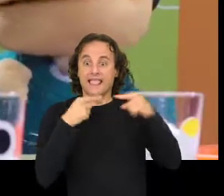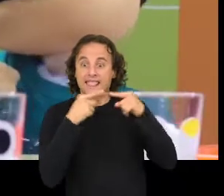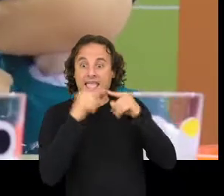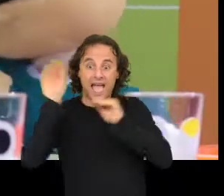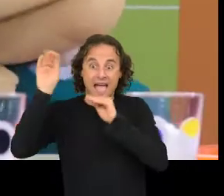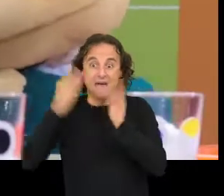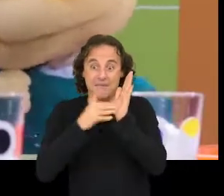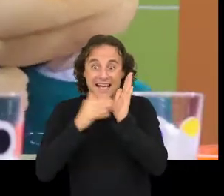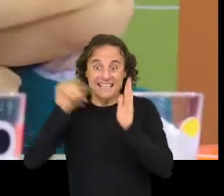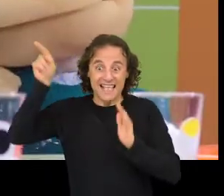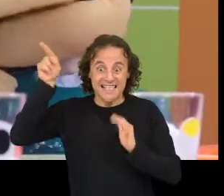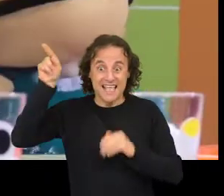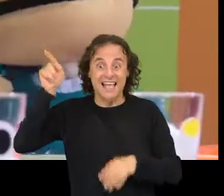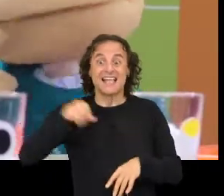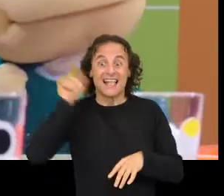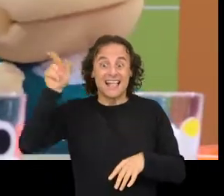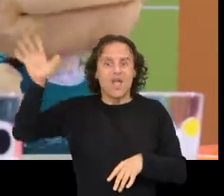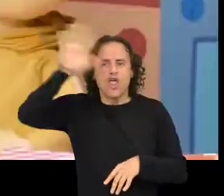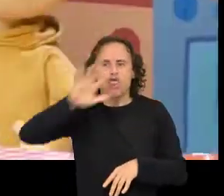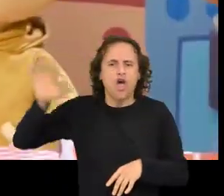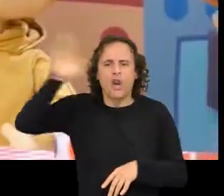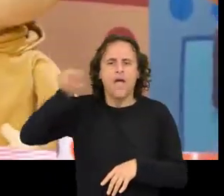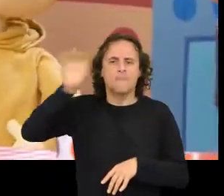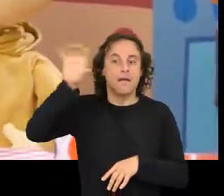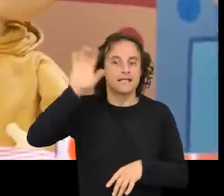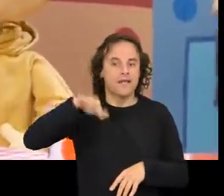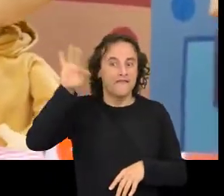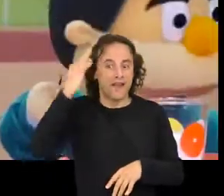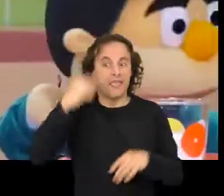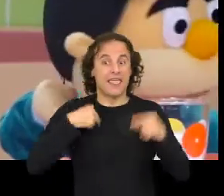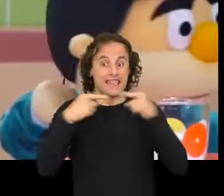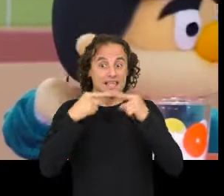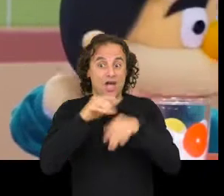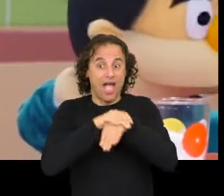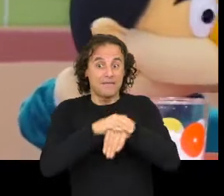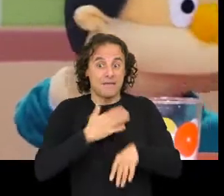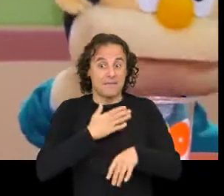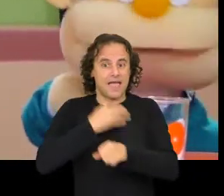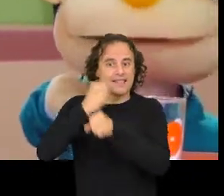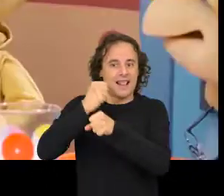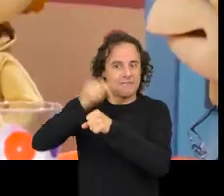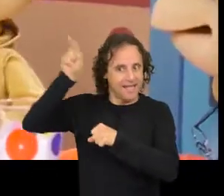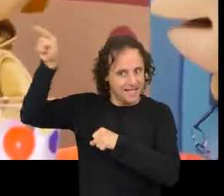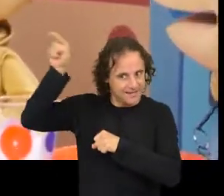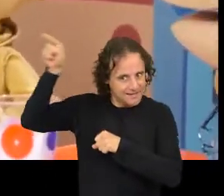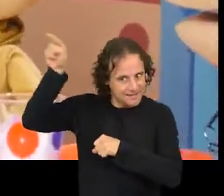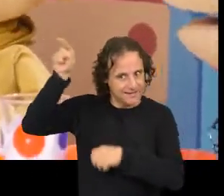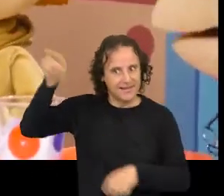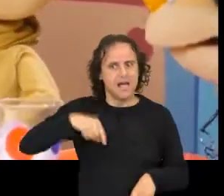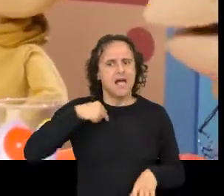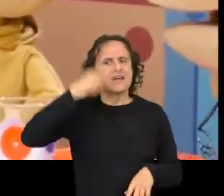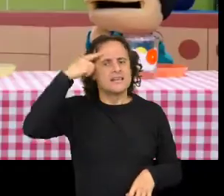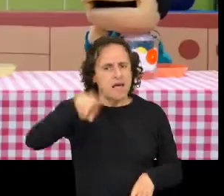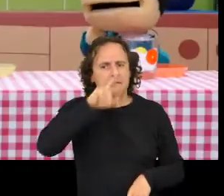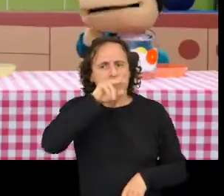teñala os tíos Marsella é en Francia E os tíos da miña amiga traballan alá A miña amiga sabe falar o